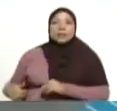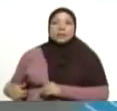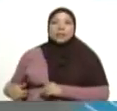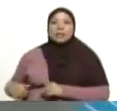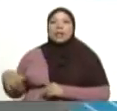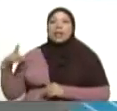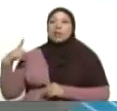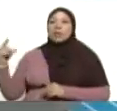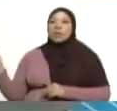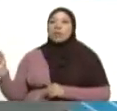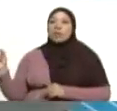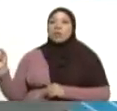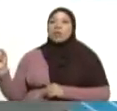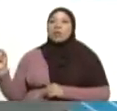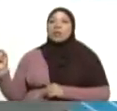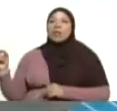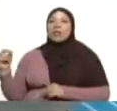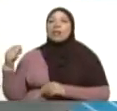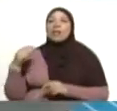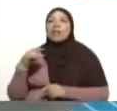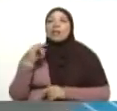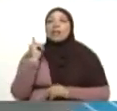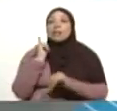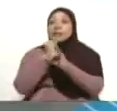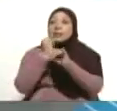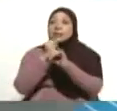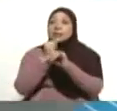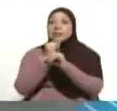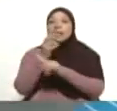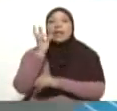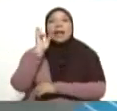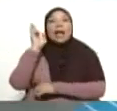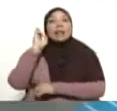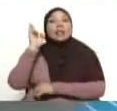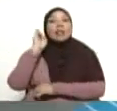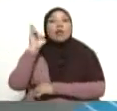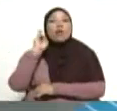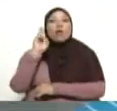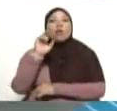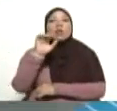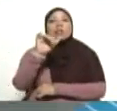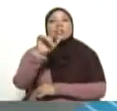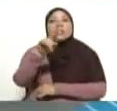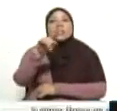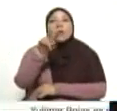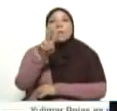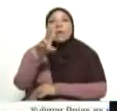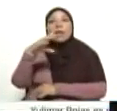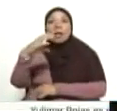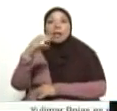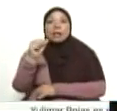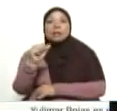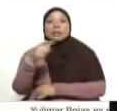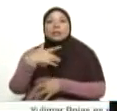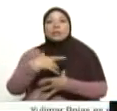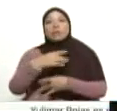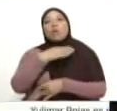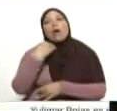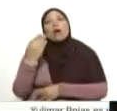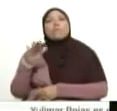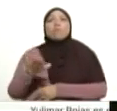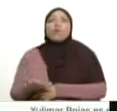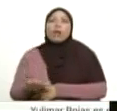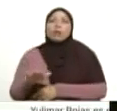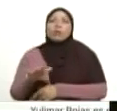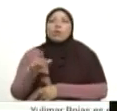Nos vamos hasta la página web de YBKE Mundial, puesto que ha informado también que fallece el intelectual, escritor,